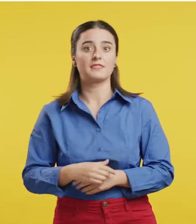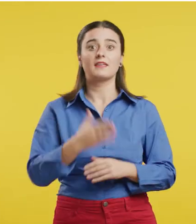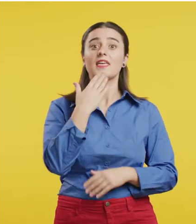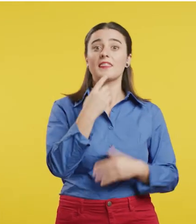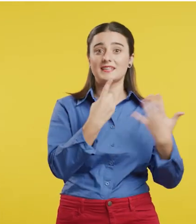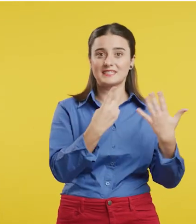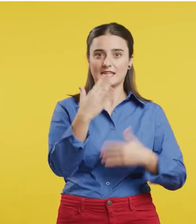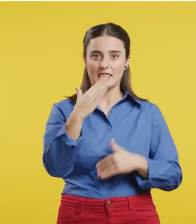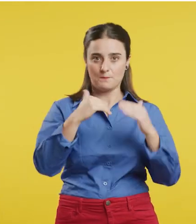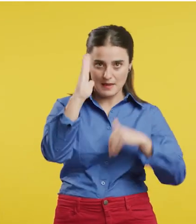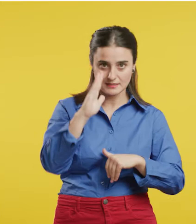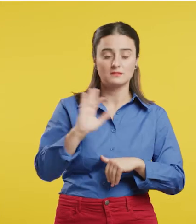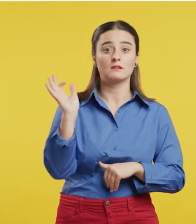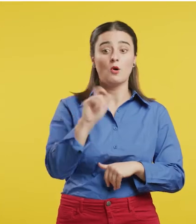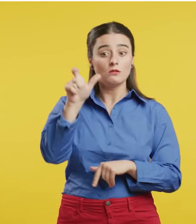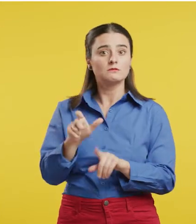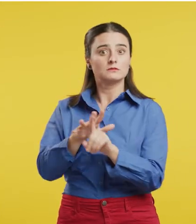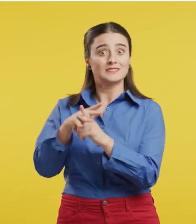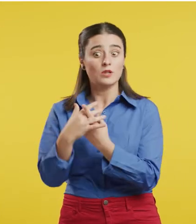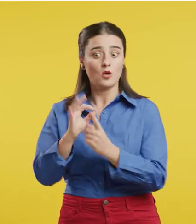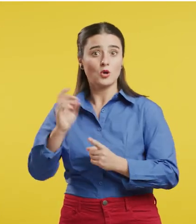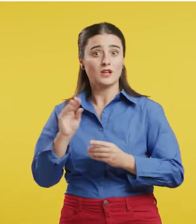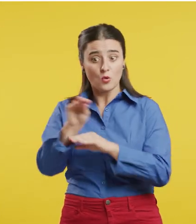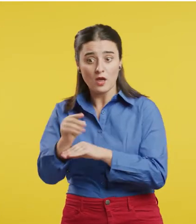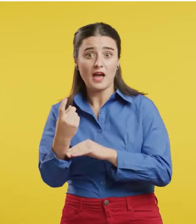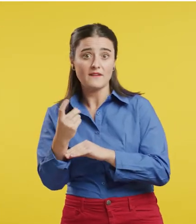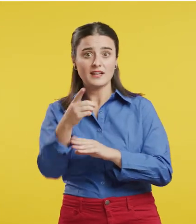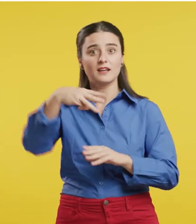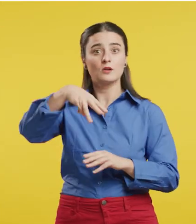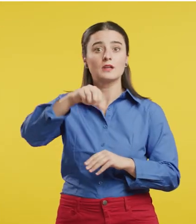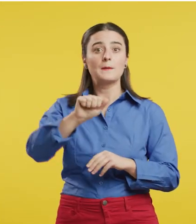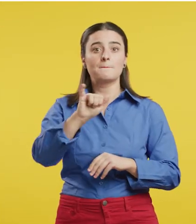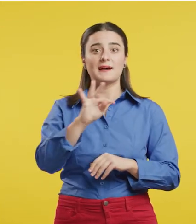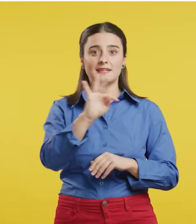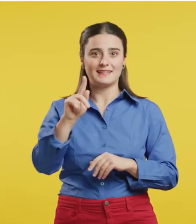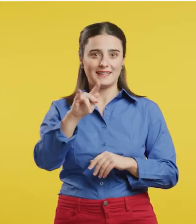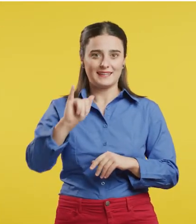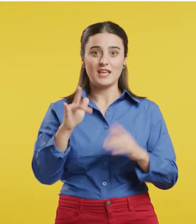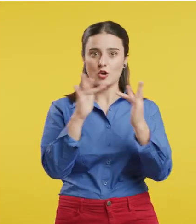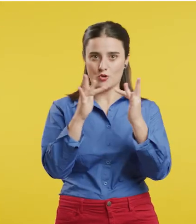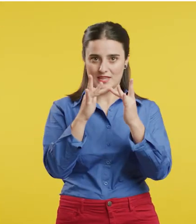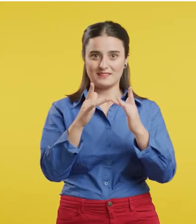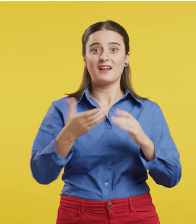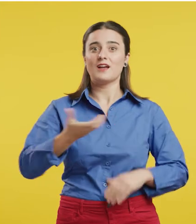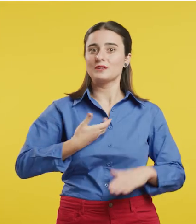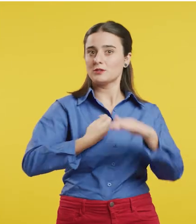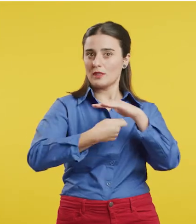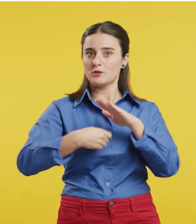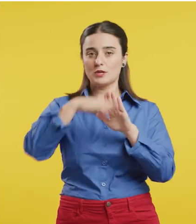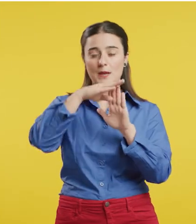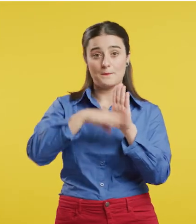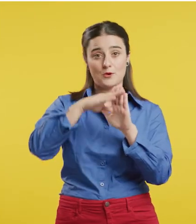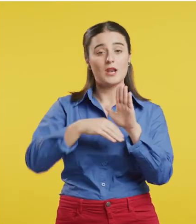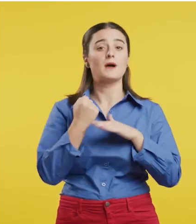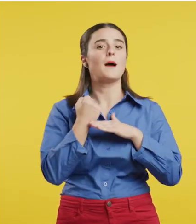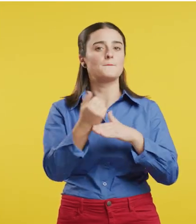65 años o en otras situaciones que requieren cuidado, contacta con MyTeki, programa de apoyo a familias cuidadoras del